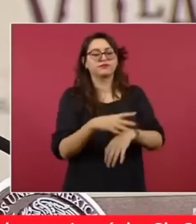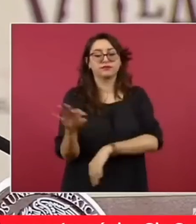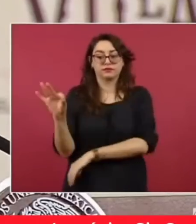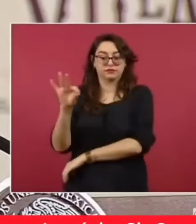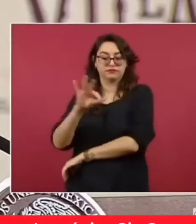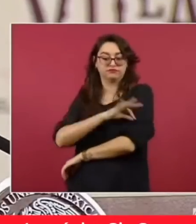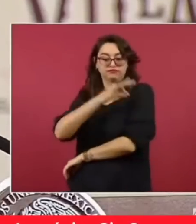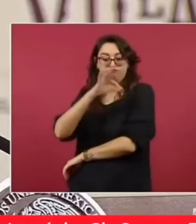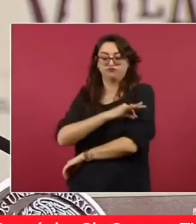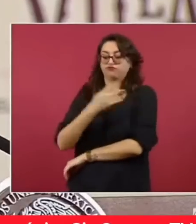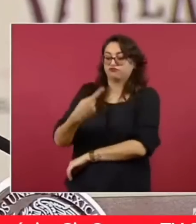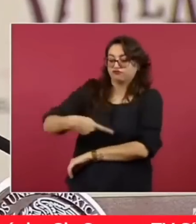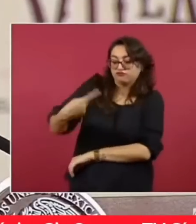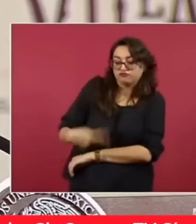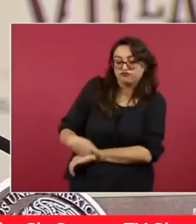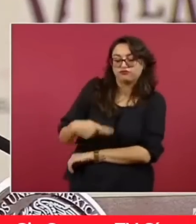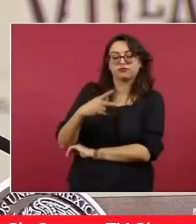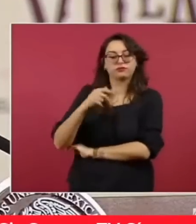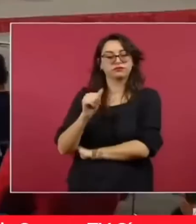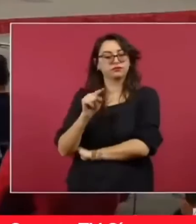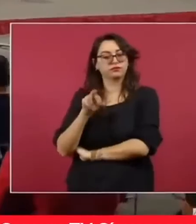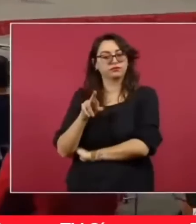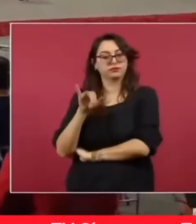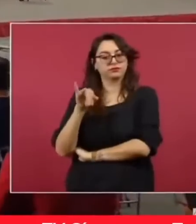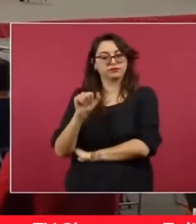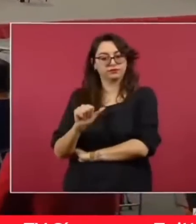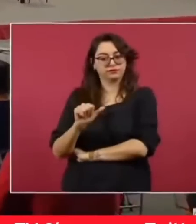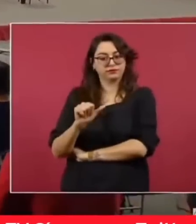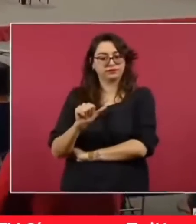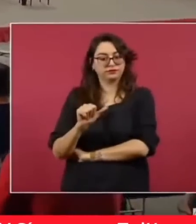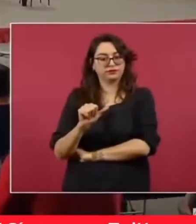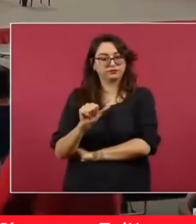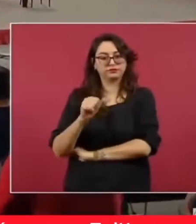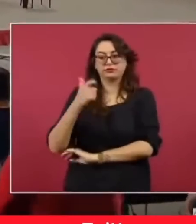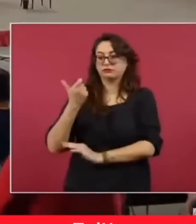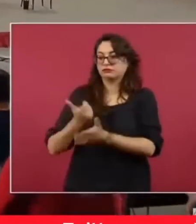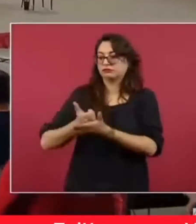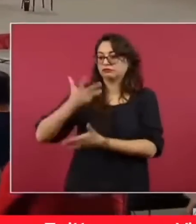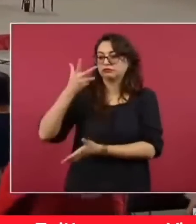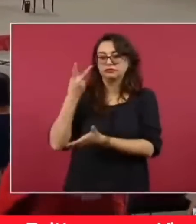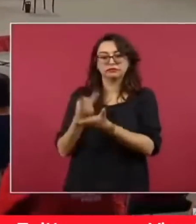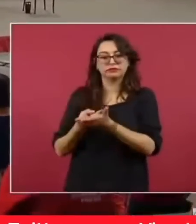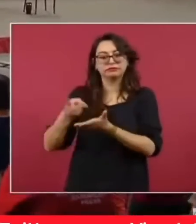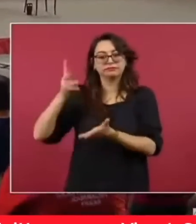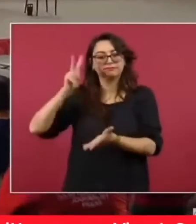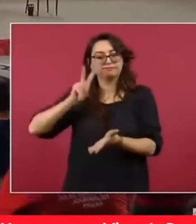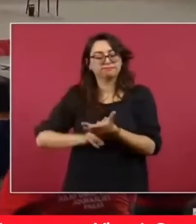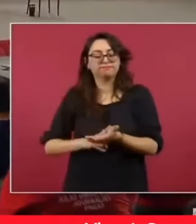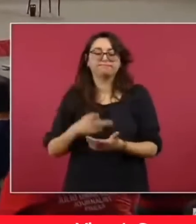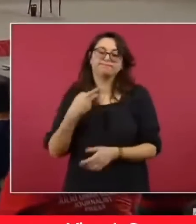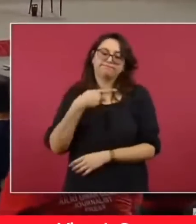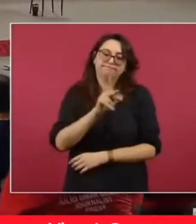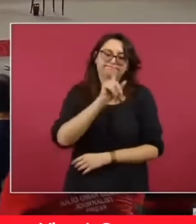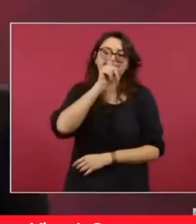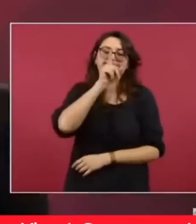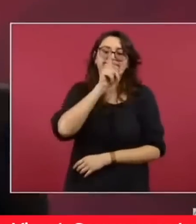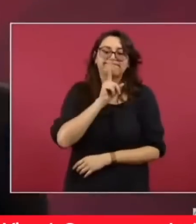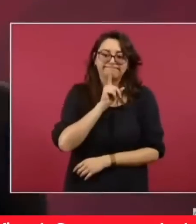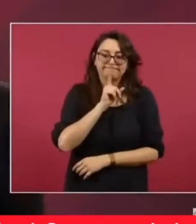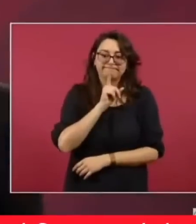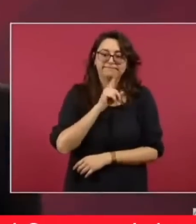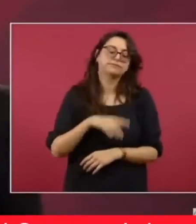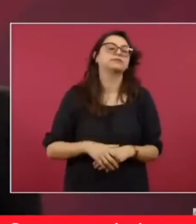lo cual es falso. El 11 de mayo pasado, la revista MX, vinculada a El Universal, publicó una nota